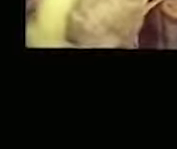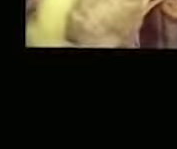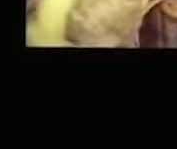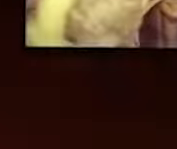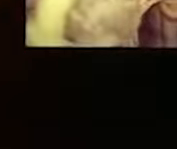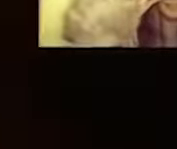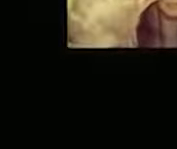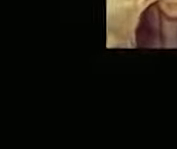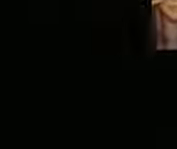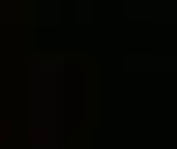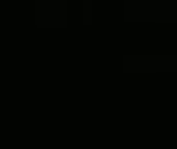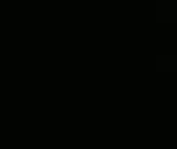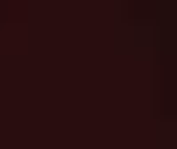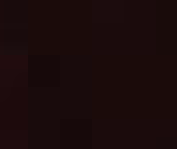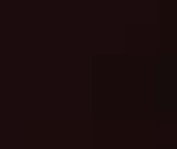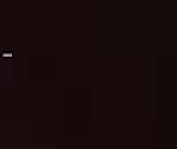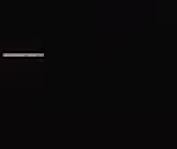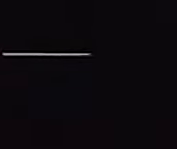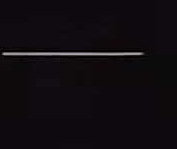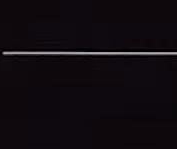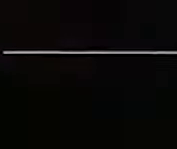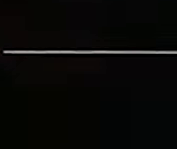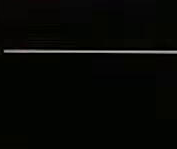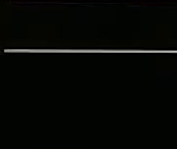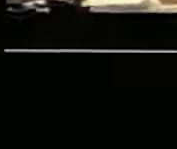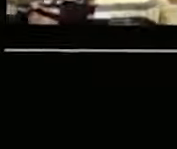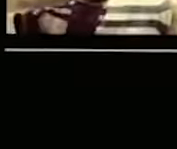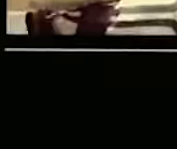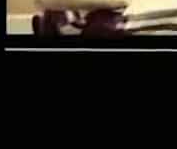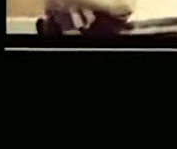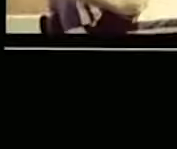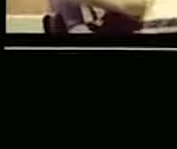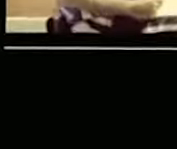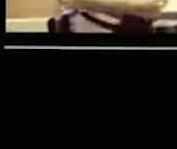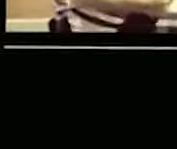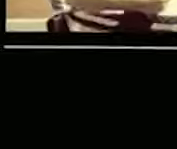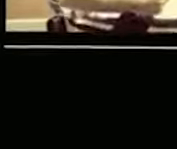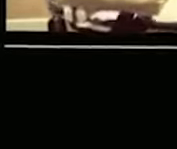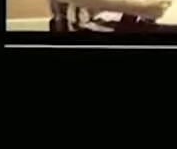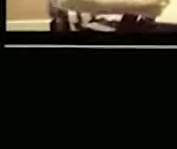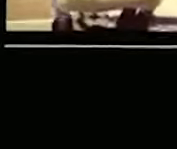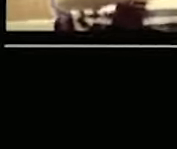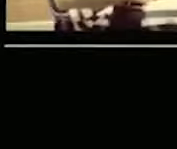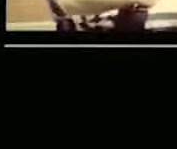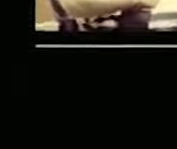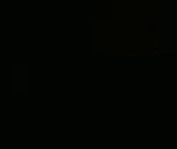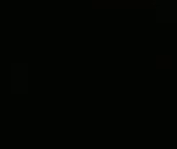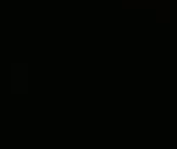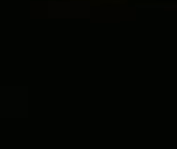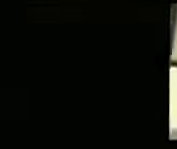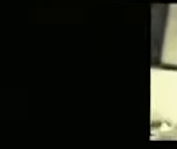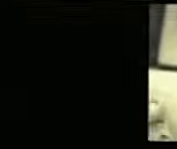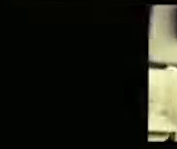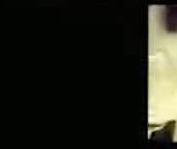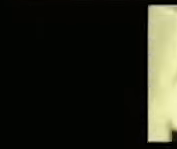y ajustada a la realidad de todas sus conclusiones hemos extraído un mensaje común la discapacidad no está en las